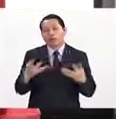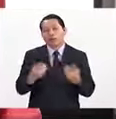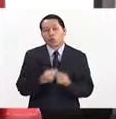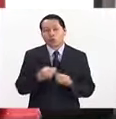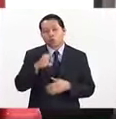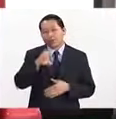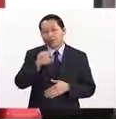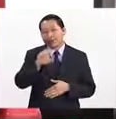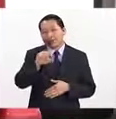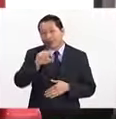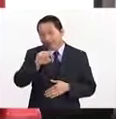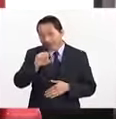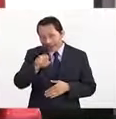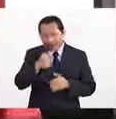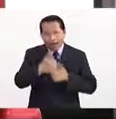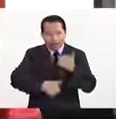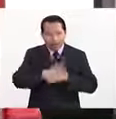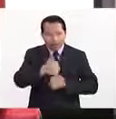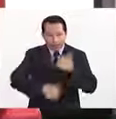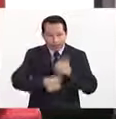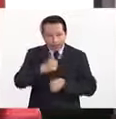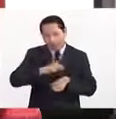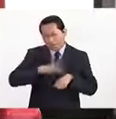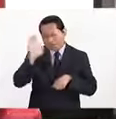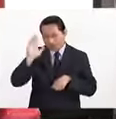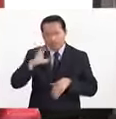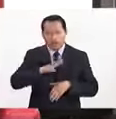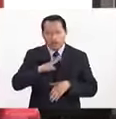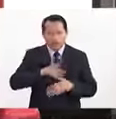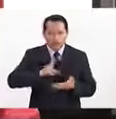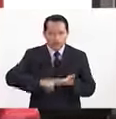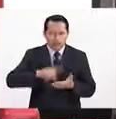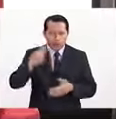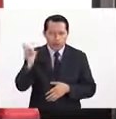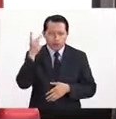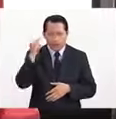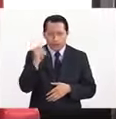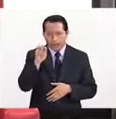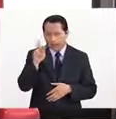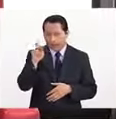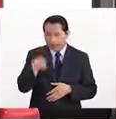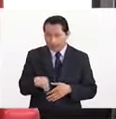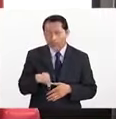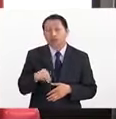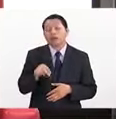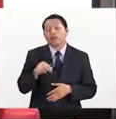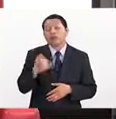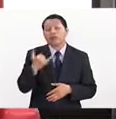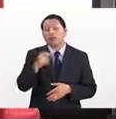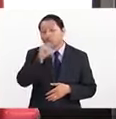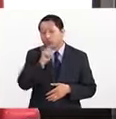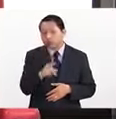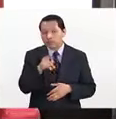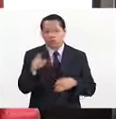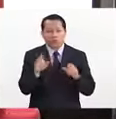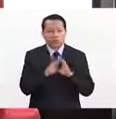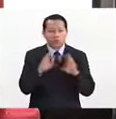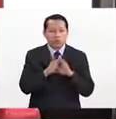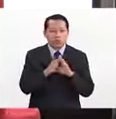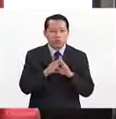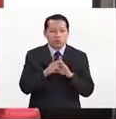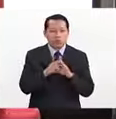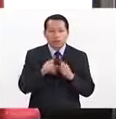60 carreras, más de 60 carreras que existen en el Instituto Politécnico Nacional. Ahí es en el